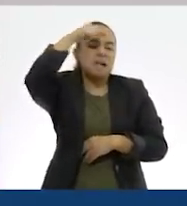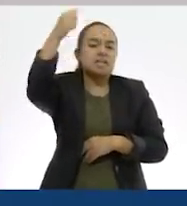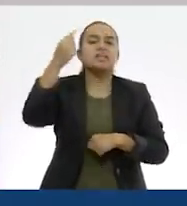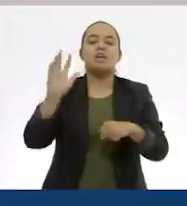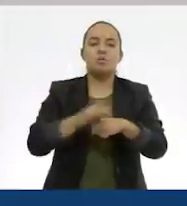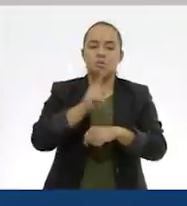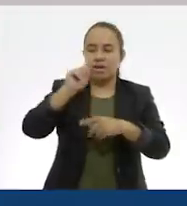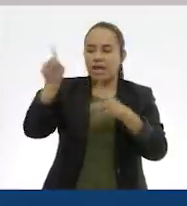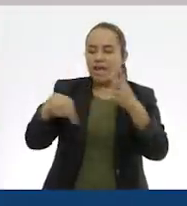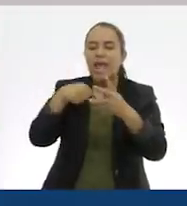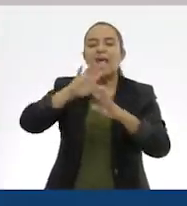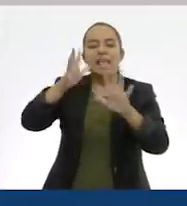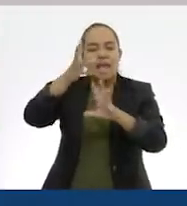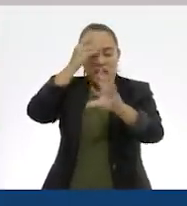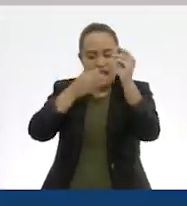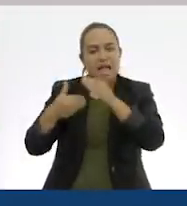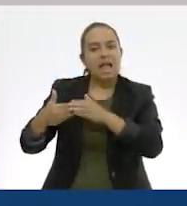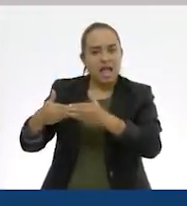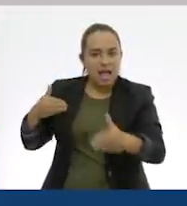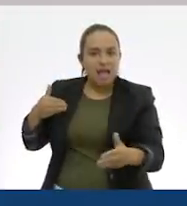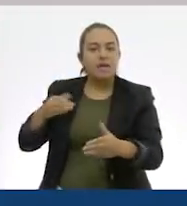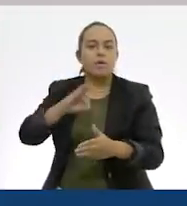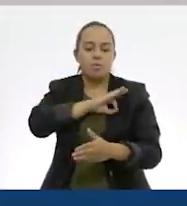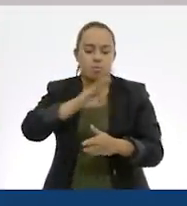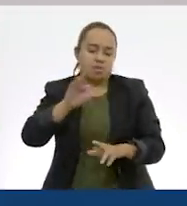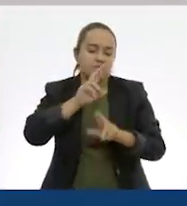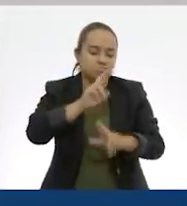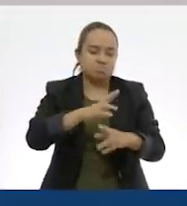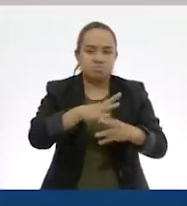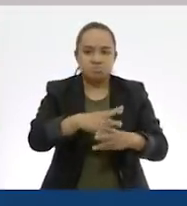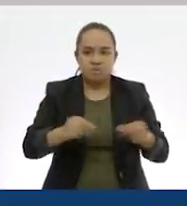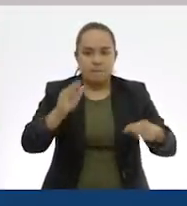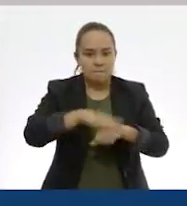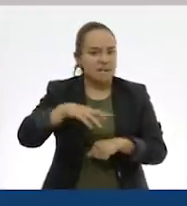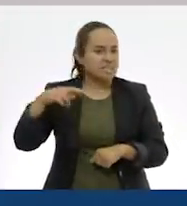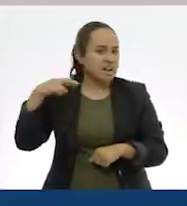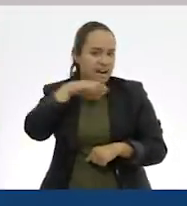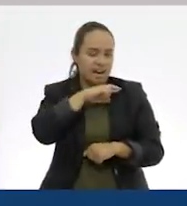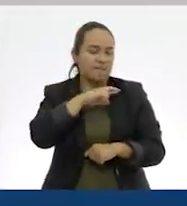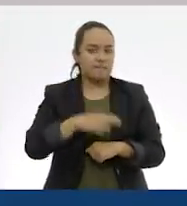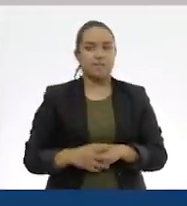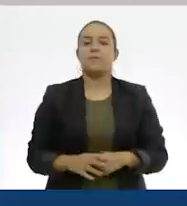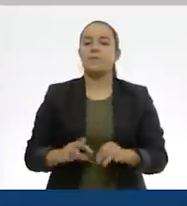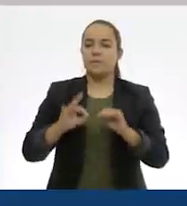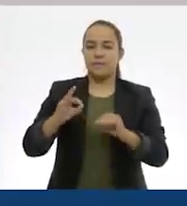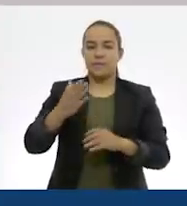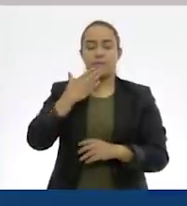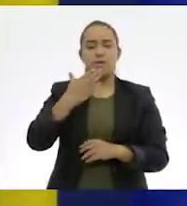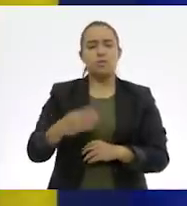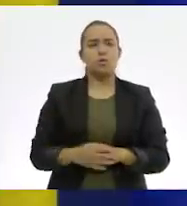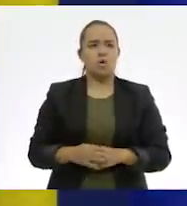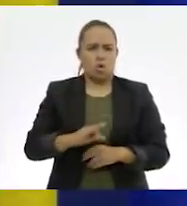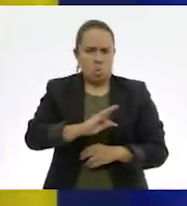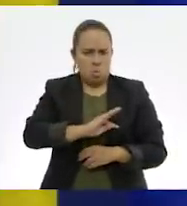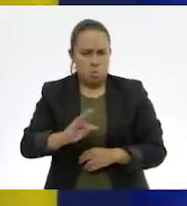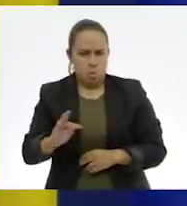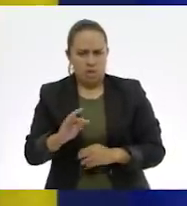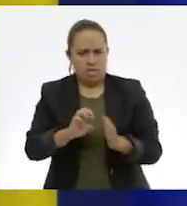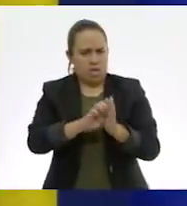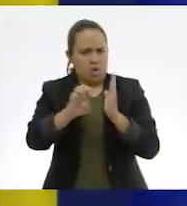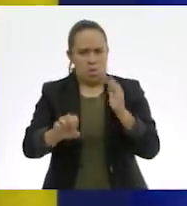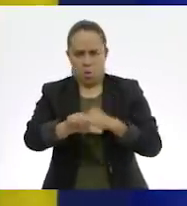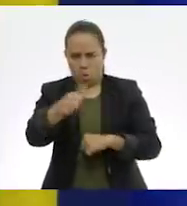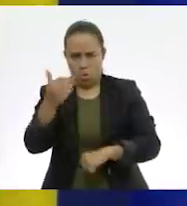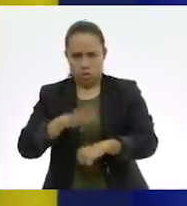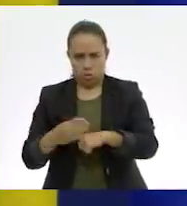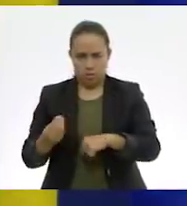tenemos todos estos conocimientos previos para poderlos resolver de una manera ágil. Perfecto. ¿Podríamos hacer un ejemplo más?